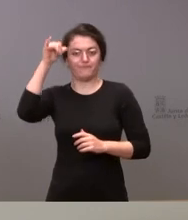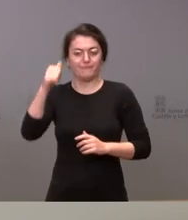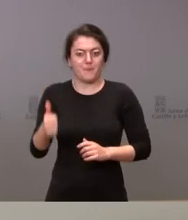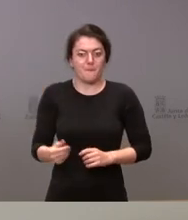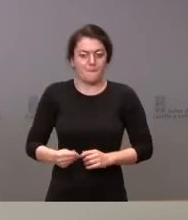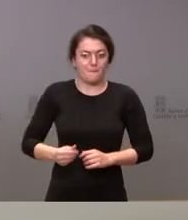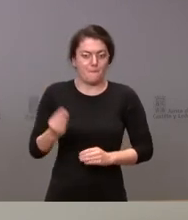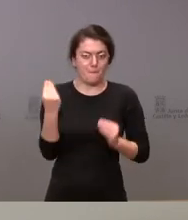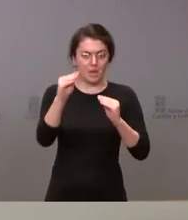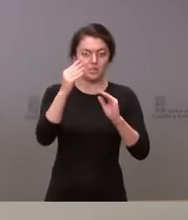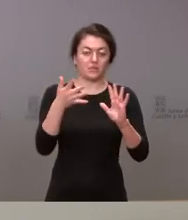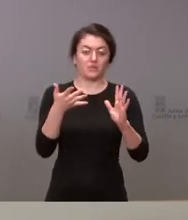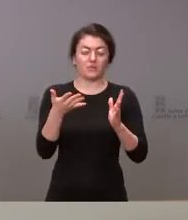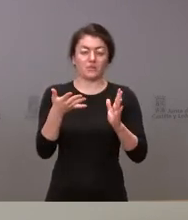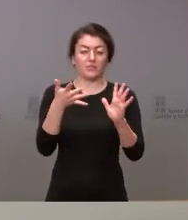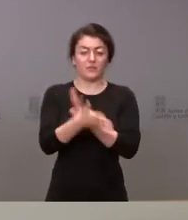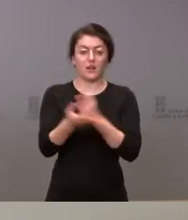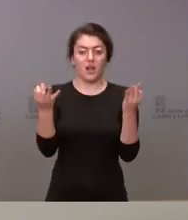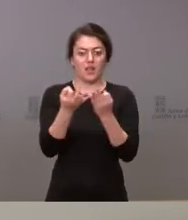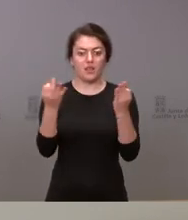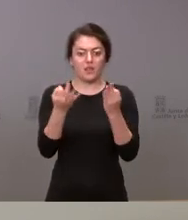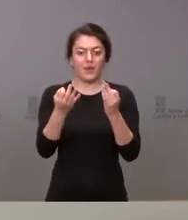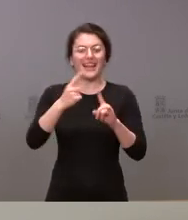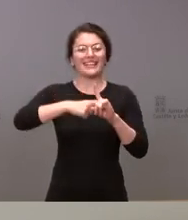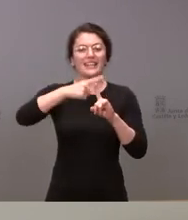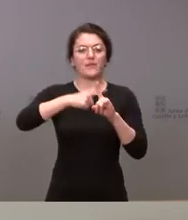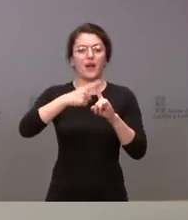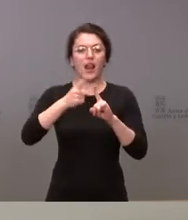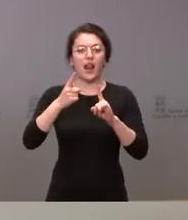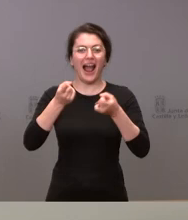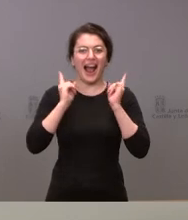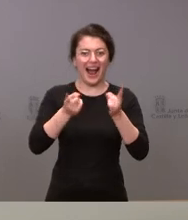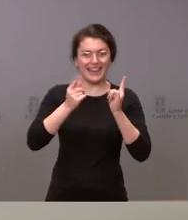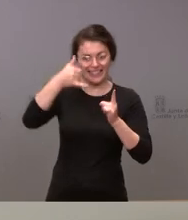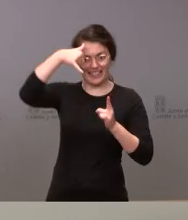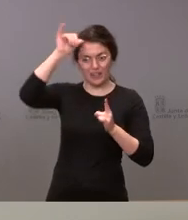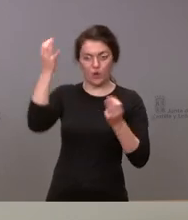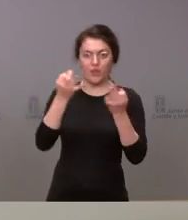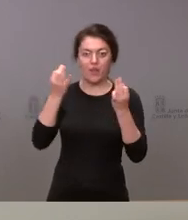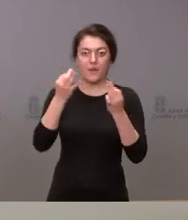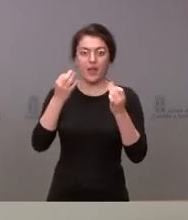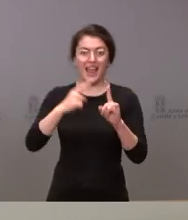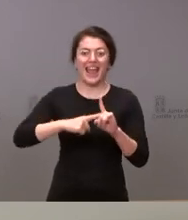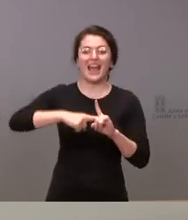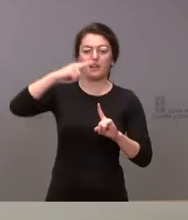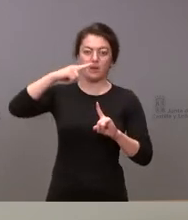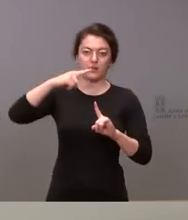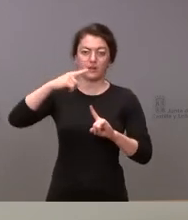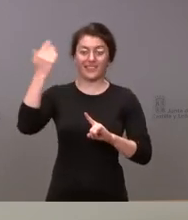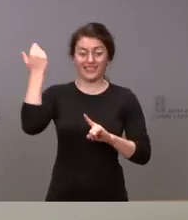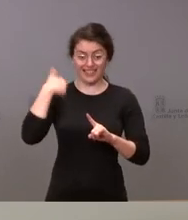elevar el nivel de alerta y de riesgo en relación con los incendios forestales. Lo hemos elevado durante